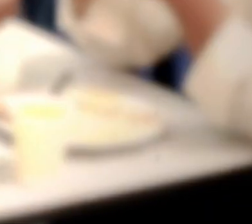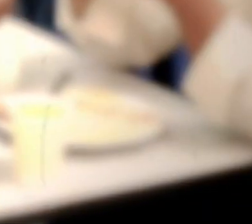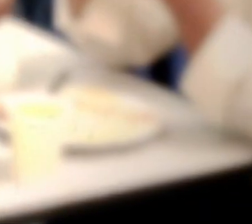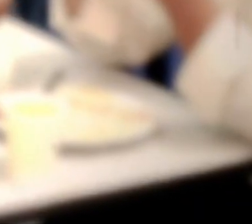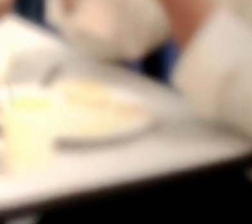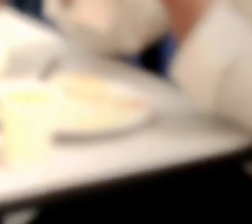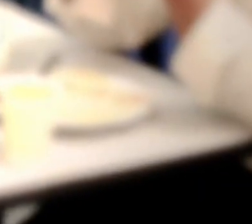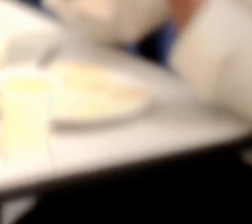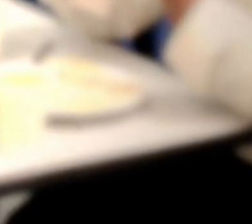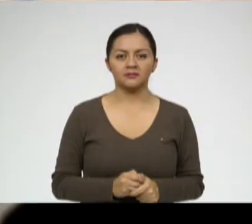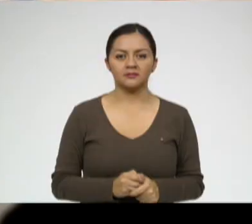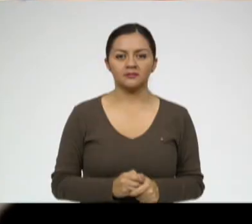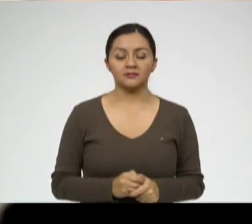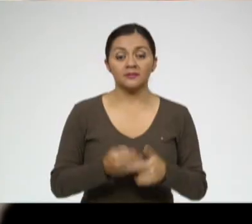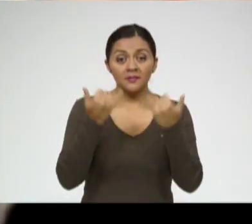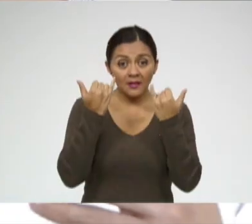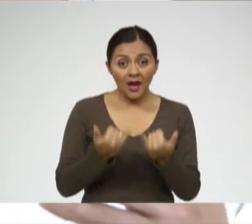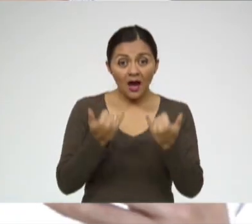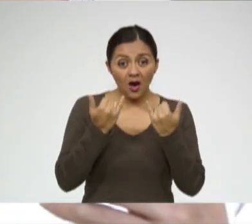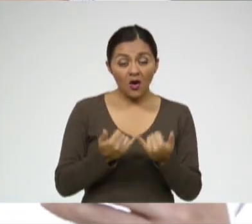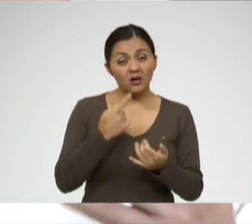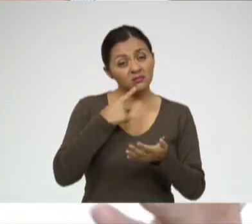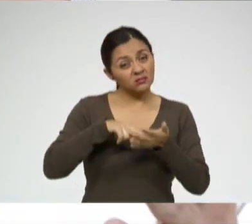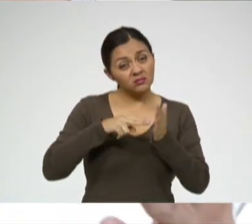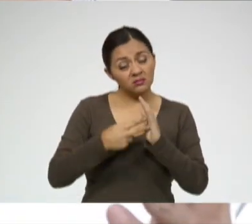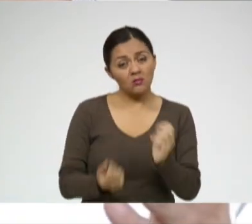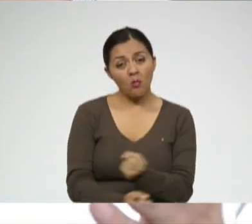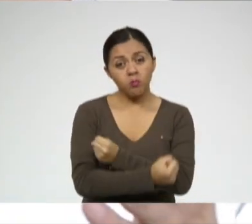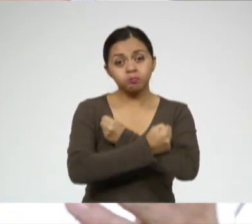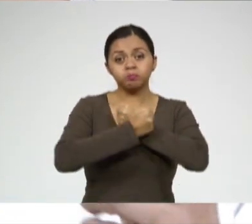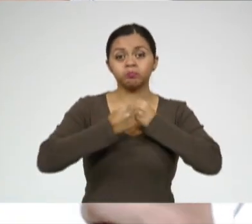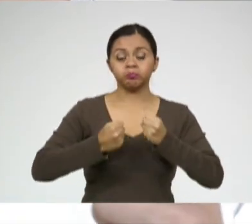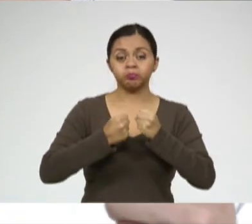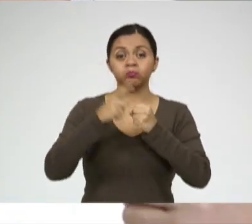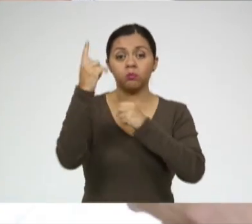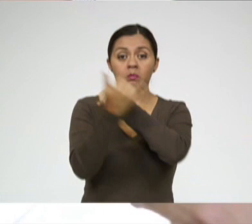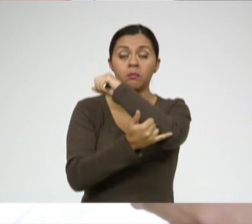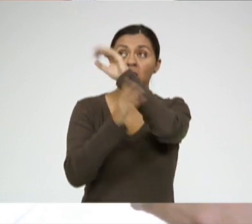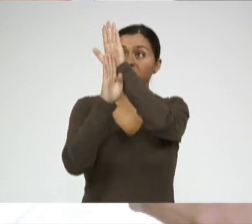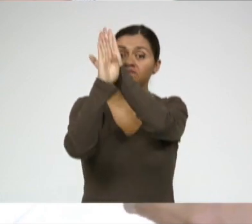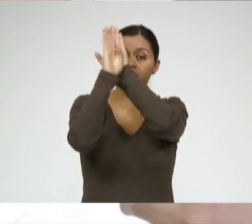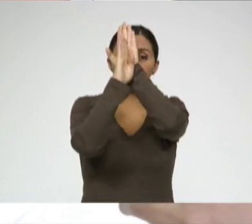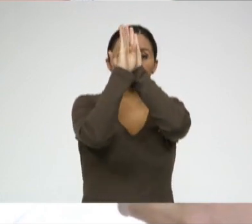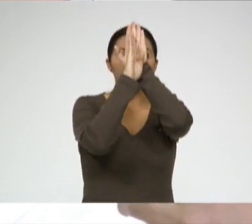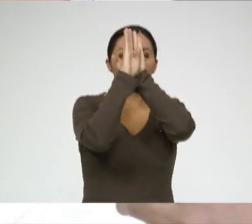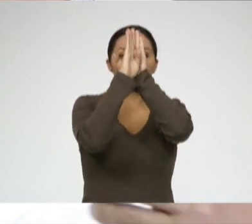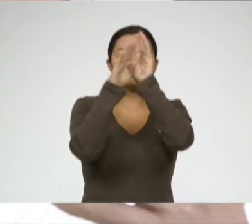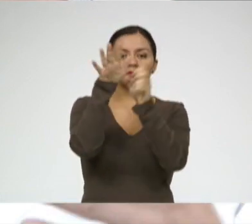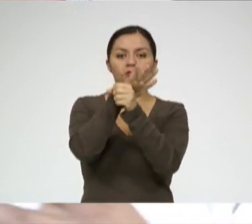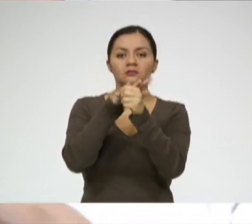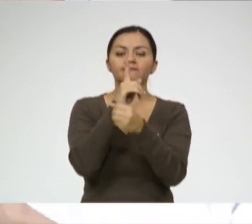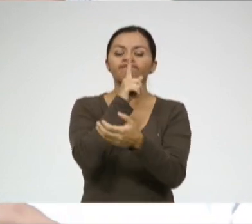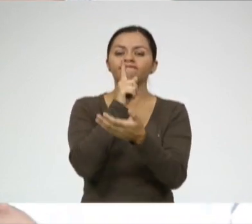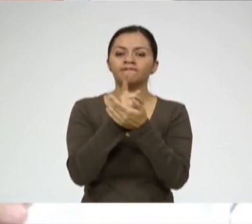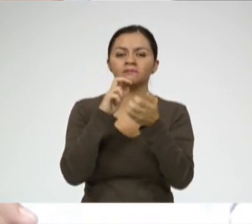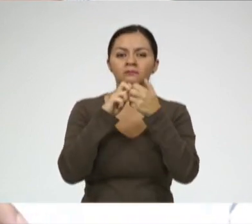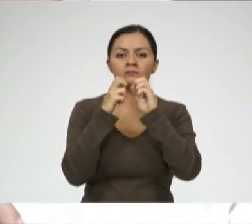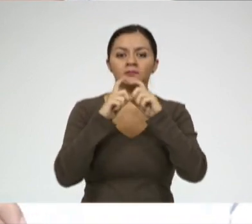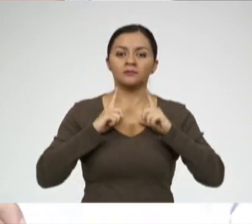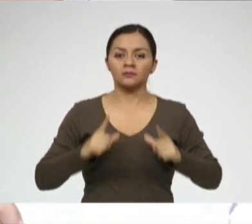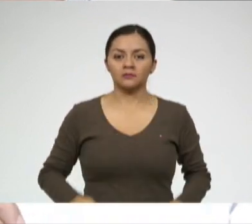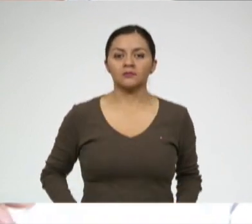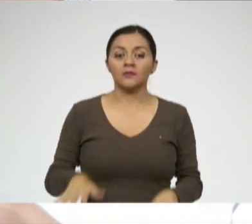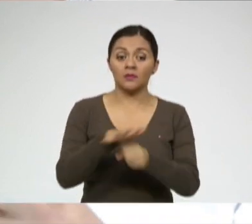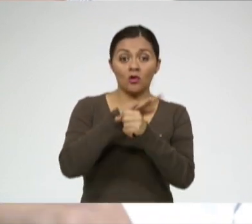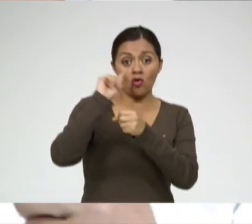En la actualidad el sobrepeso en los países industrializados y más avanzados es un real problema de salud que